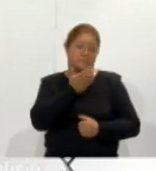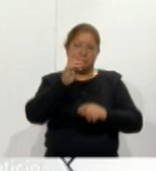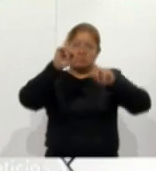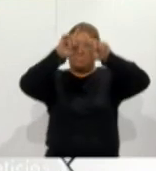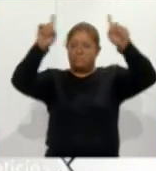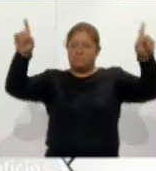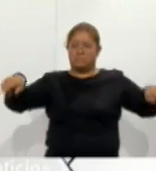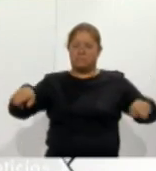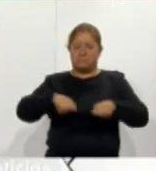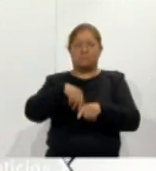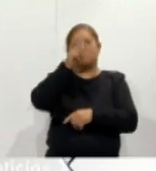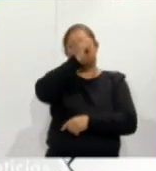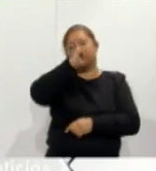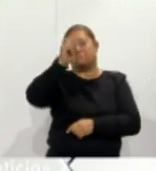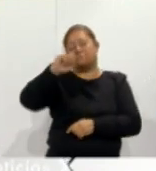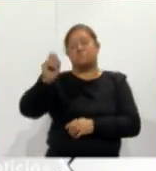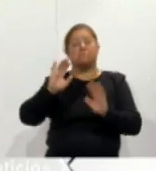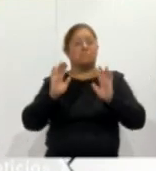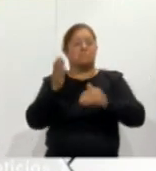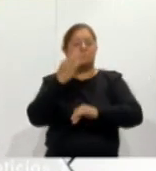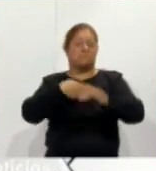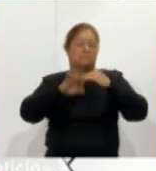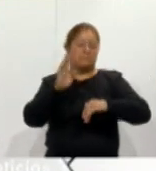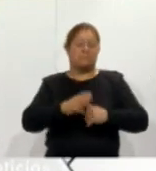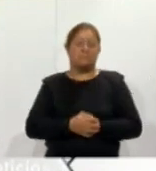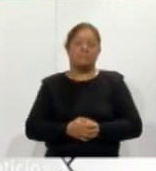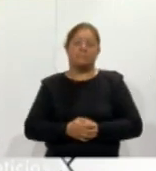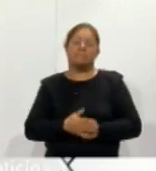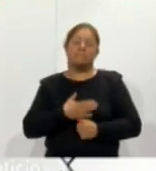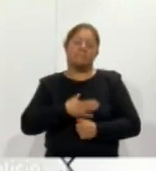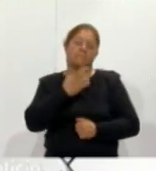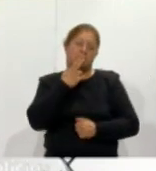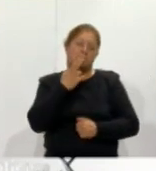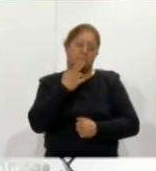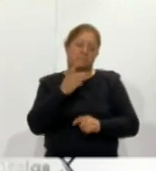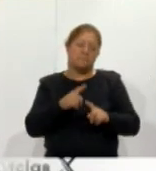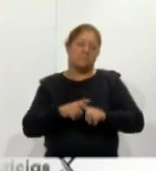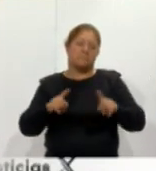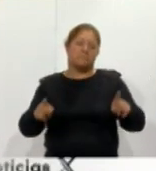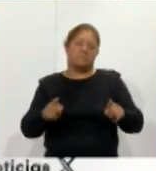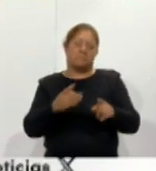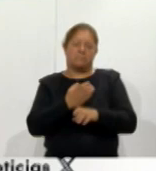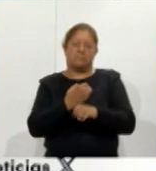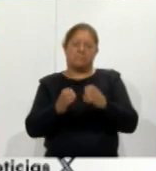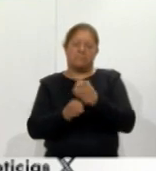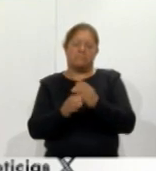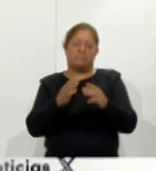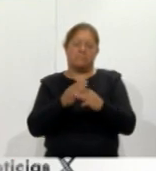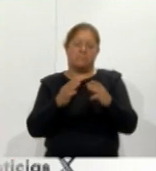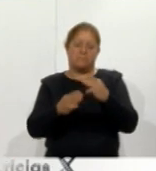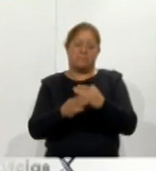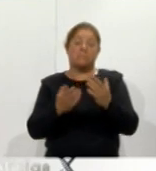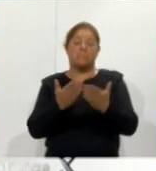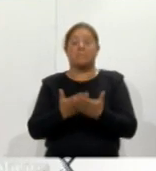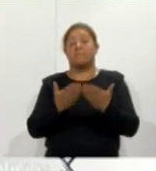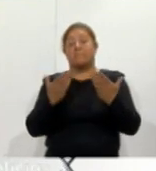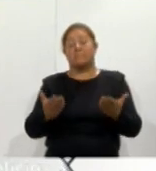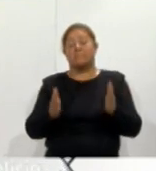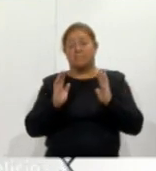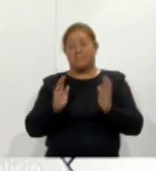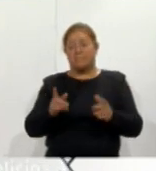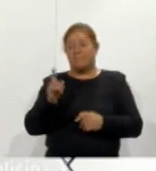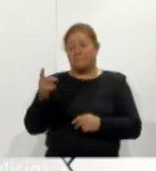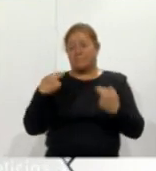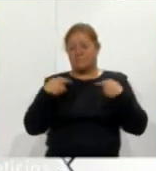vamos avanzando y vamos utilizando otro tipo de recursos y ahora ya por lo regular ya no vemos un